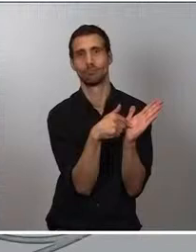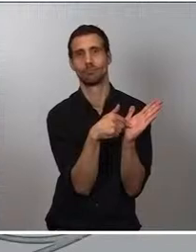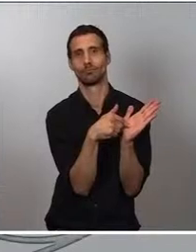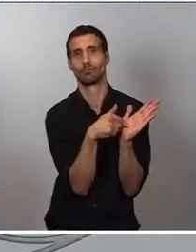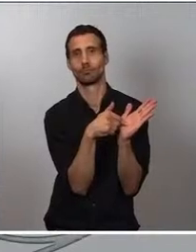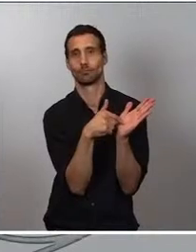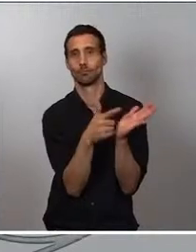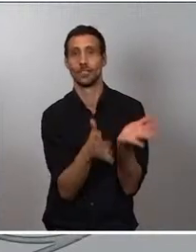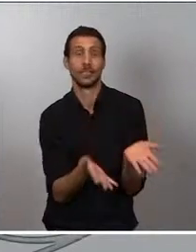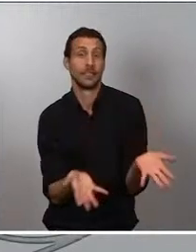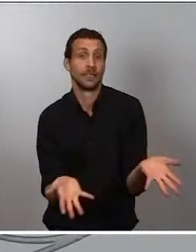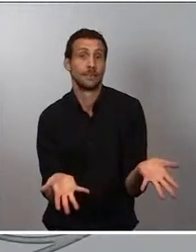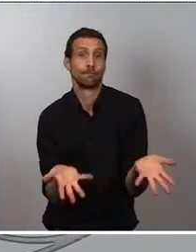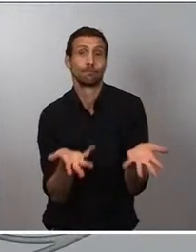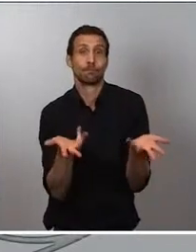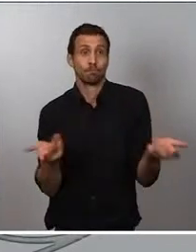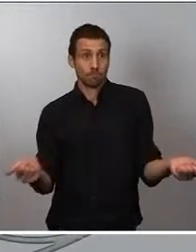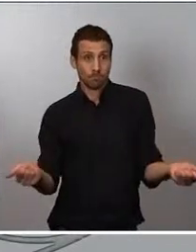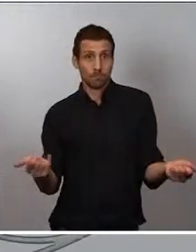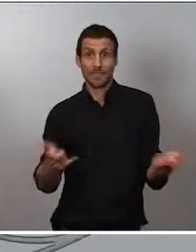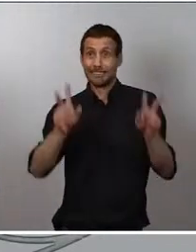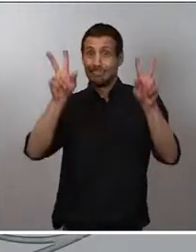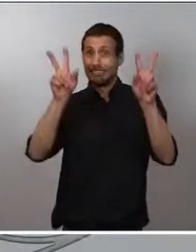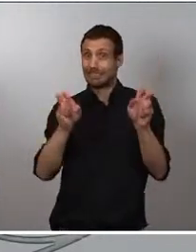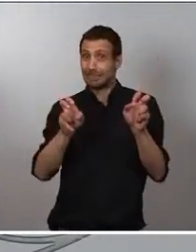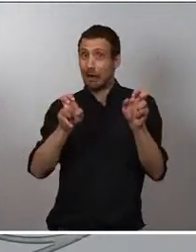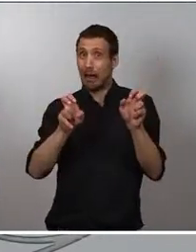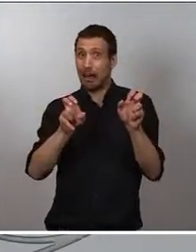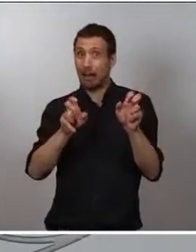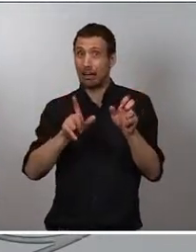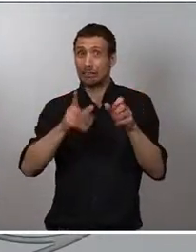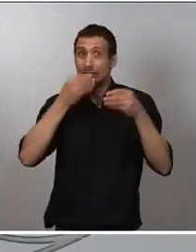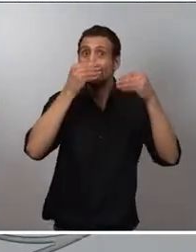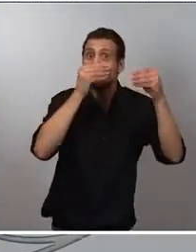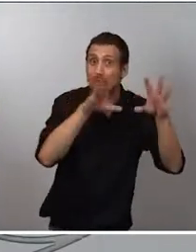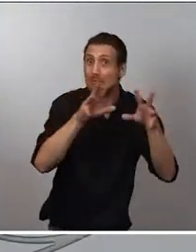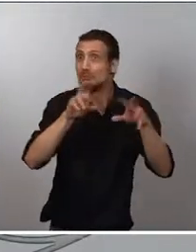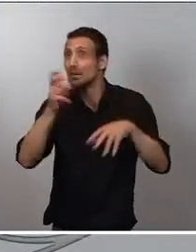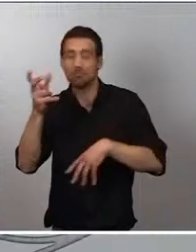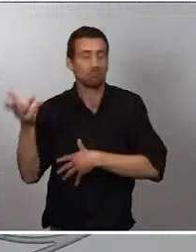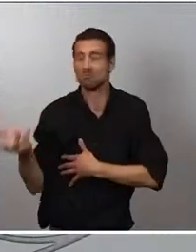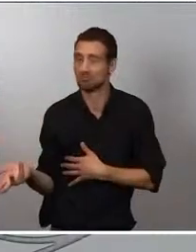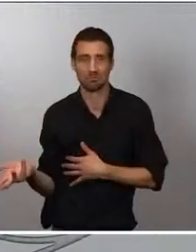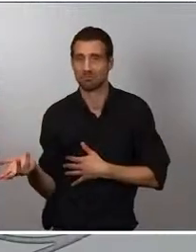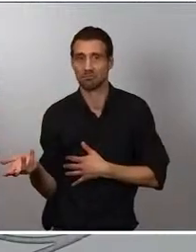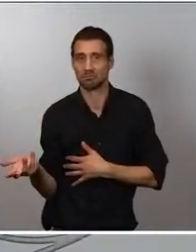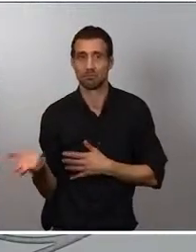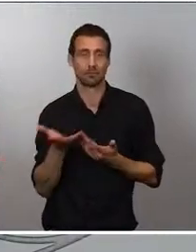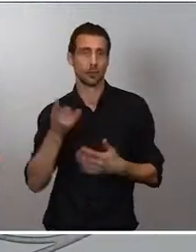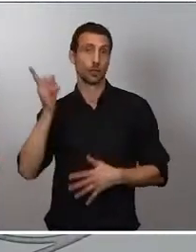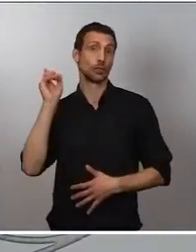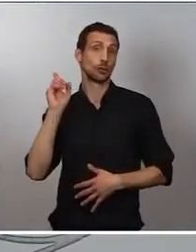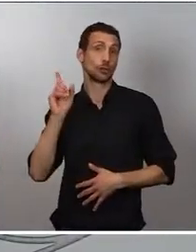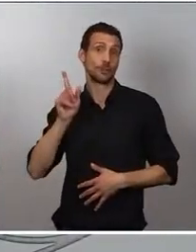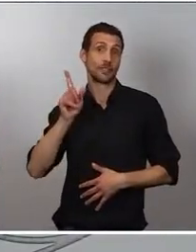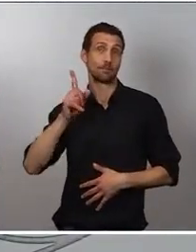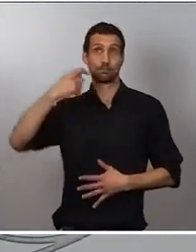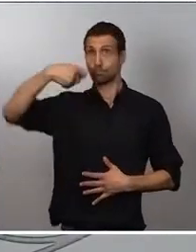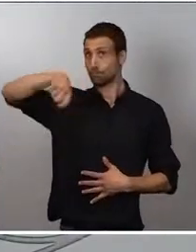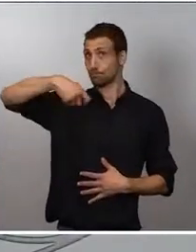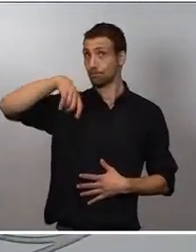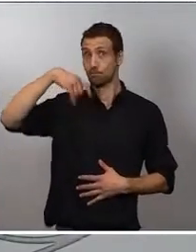ningún traspaso sobre esta materia. La única agenda del gobierno de España, en mano del presidente Pedro Sánchez, es seguir